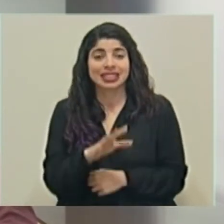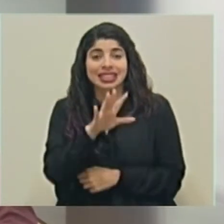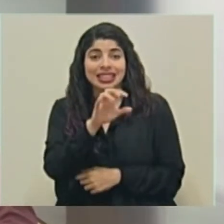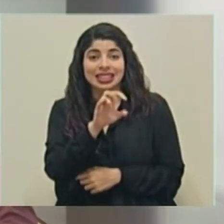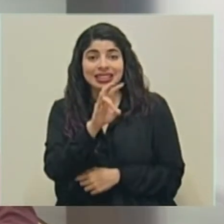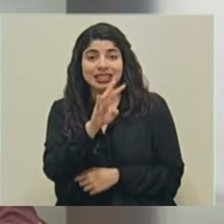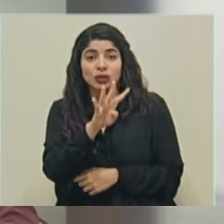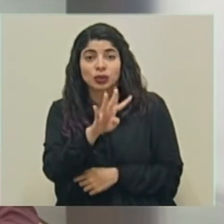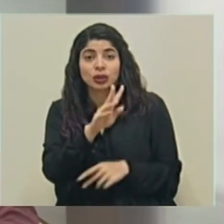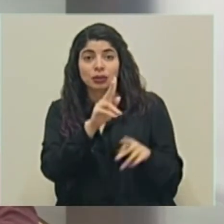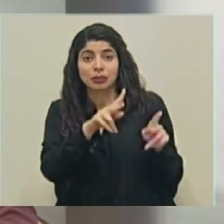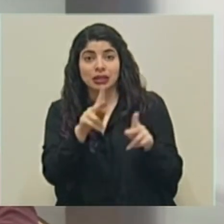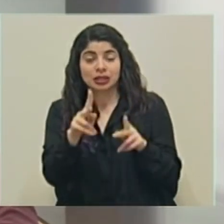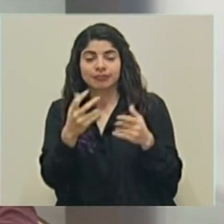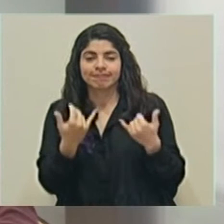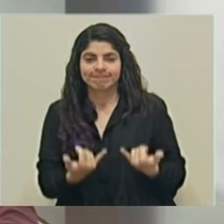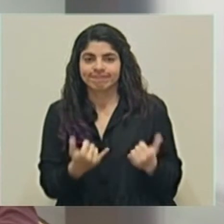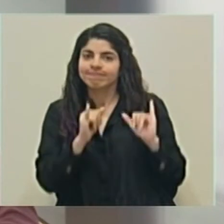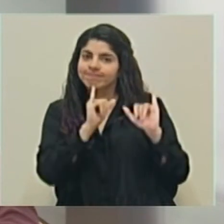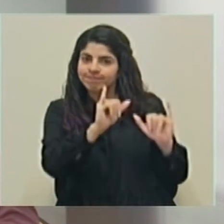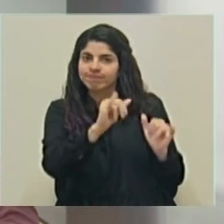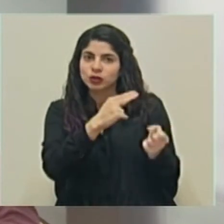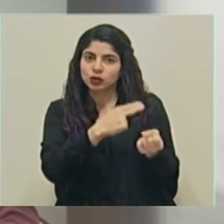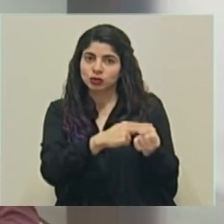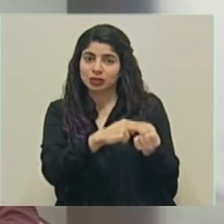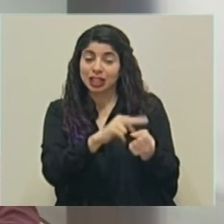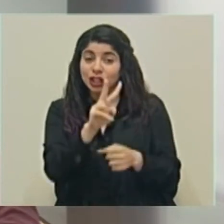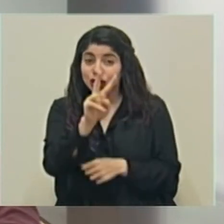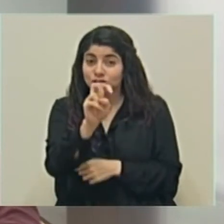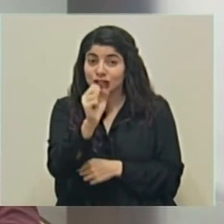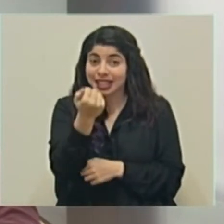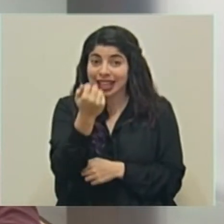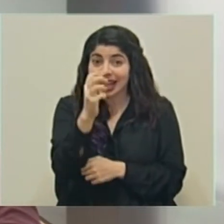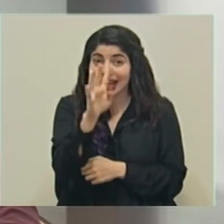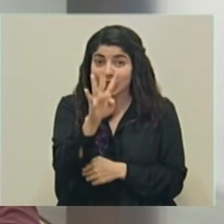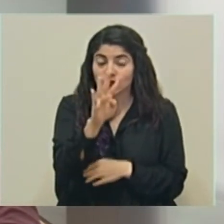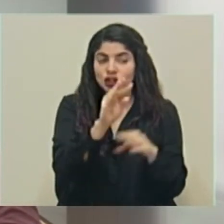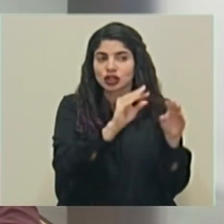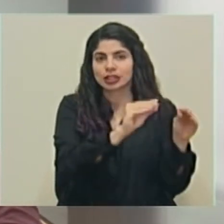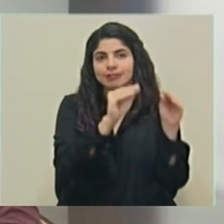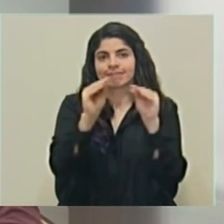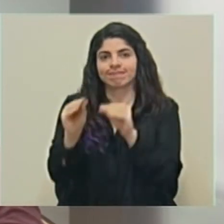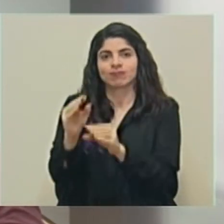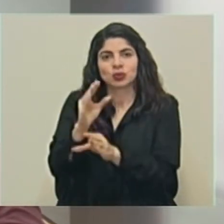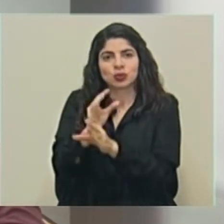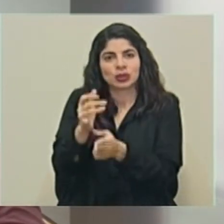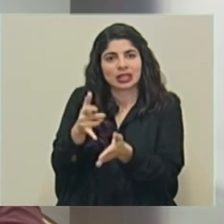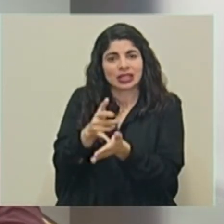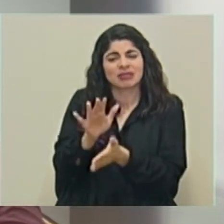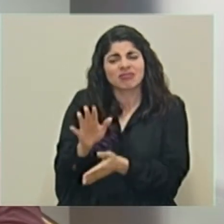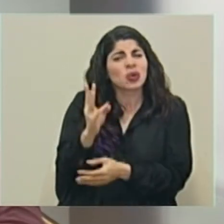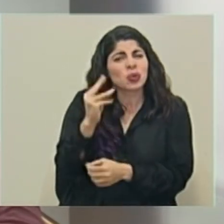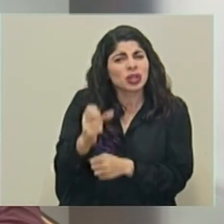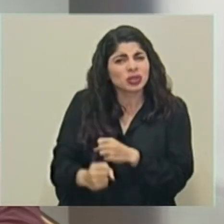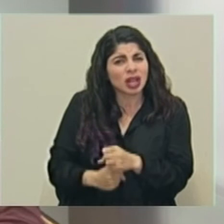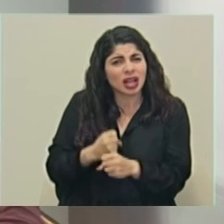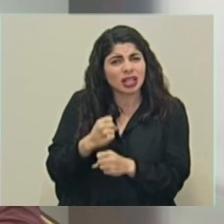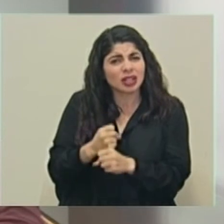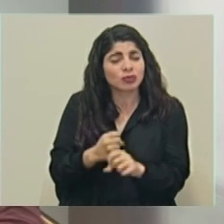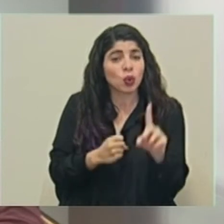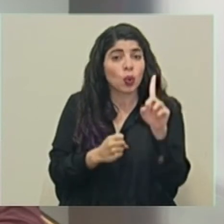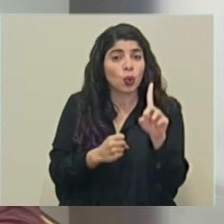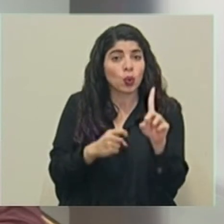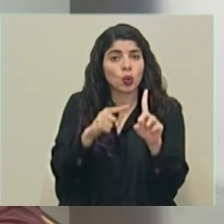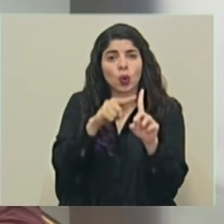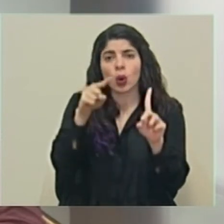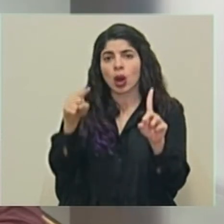574 personas se encuentran hospitalizadas, 214 de ellas en cuidados intensivos, con un rango de edad que va de 1